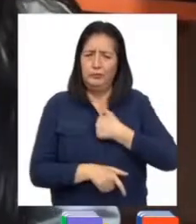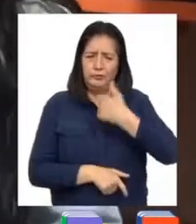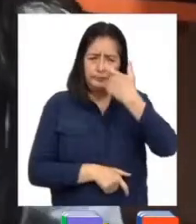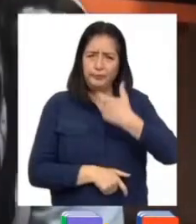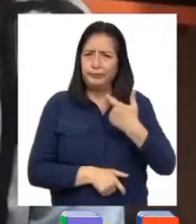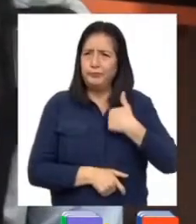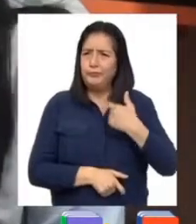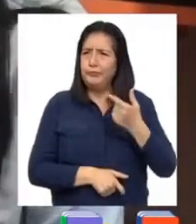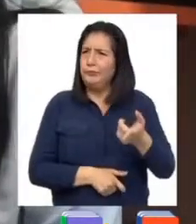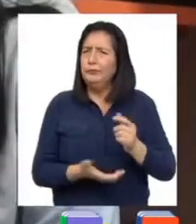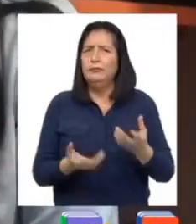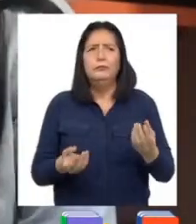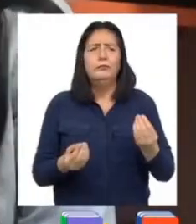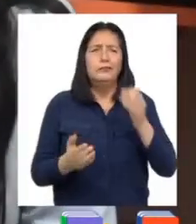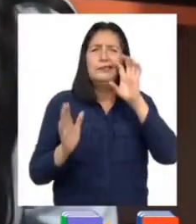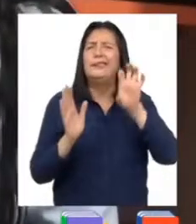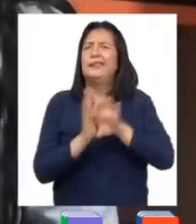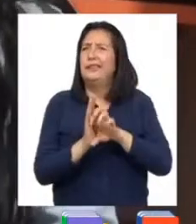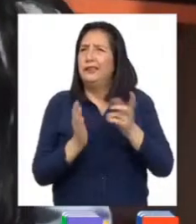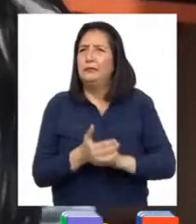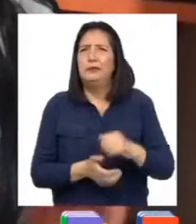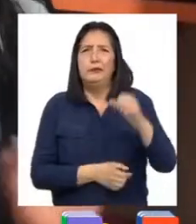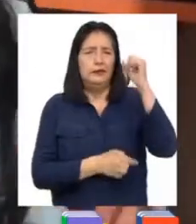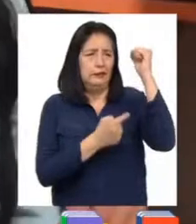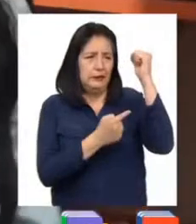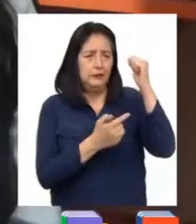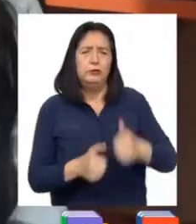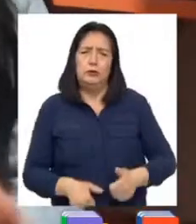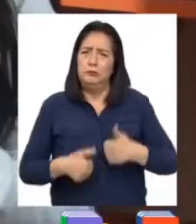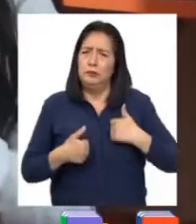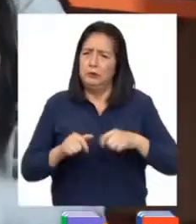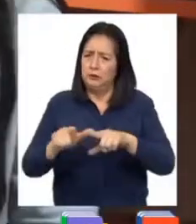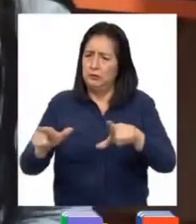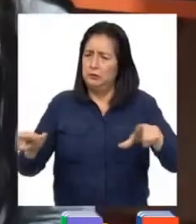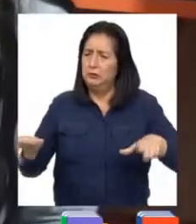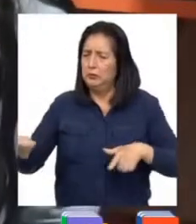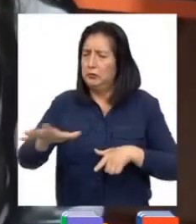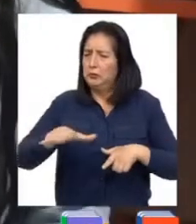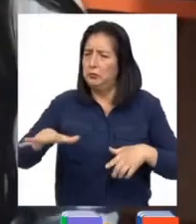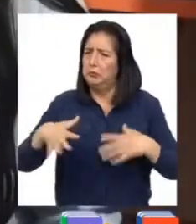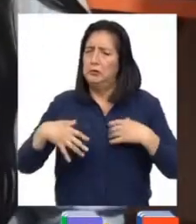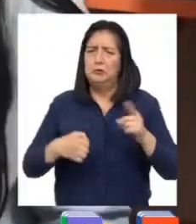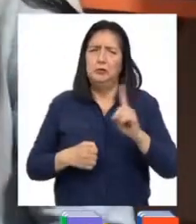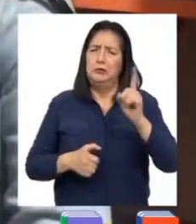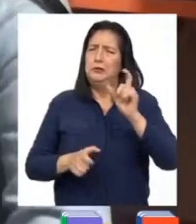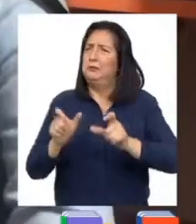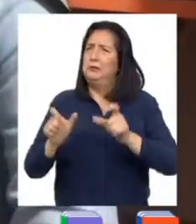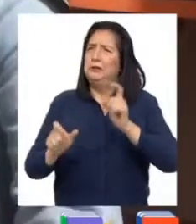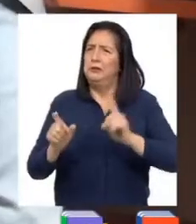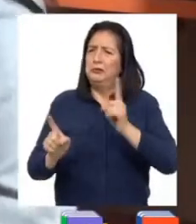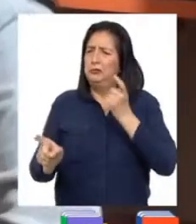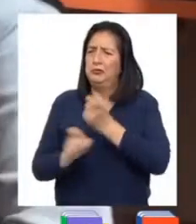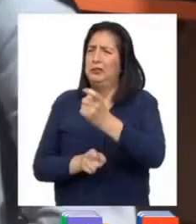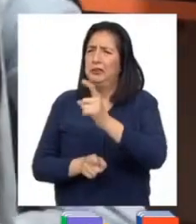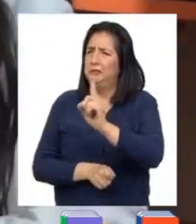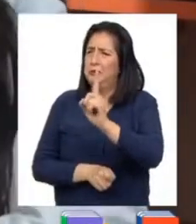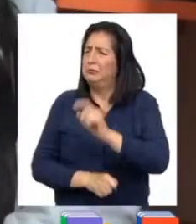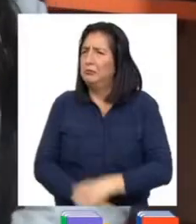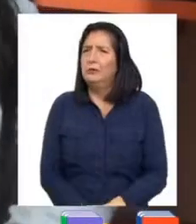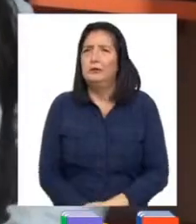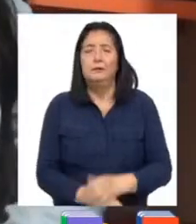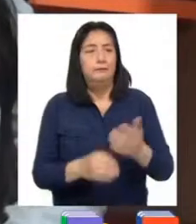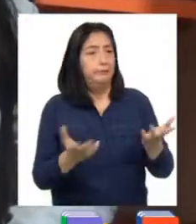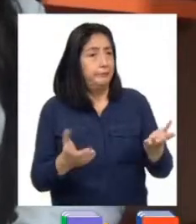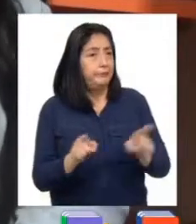que están, por ejemplo, el derecho a vivir en un ambiente sano donde nadie nos haga ningún solo daño, así